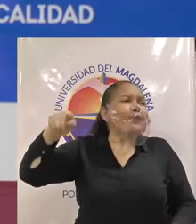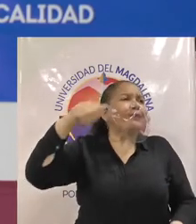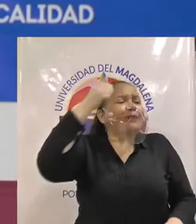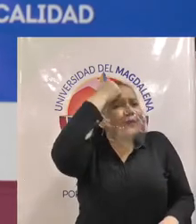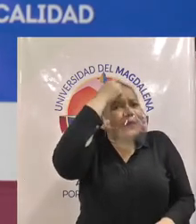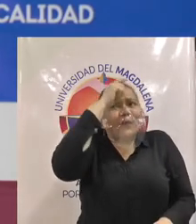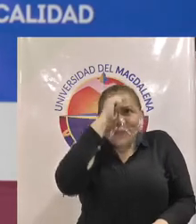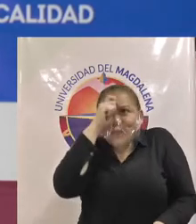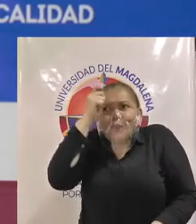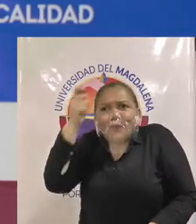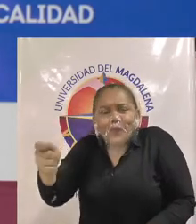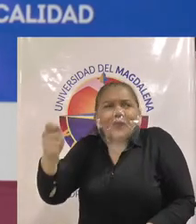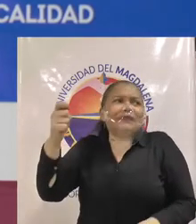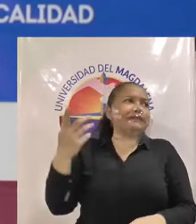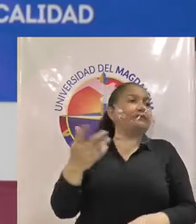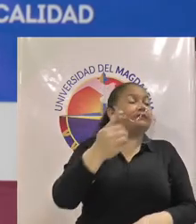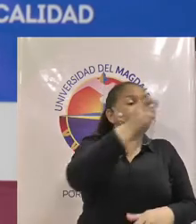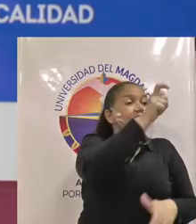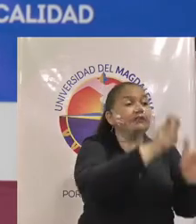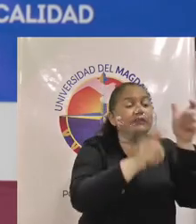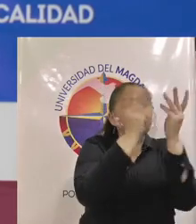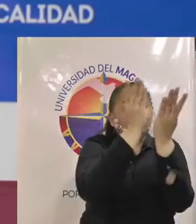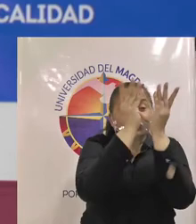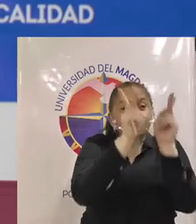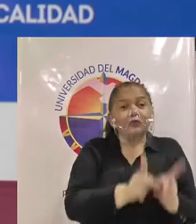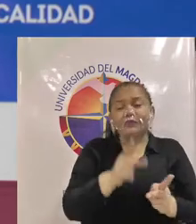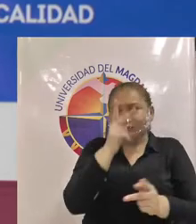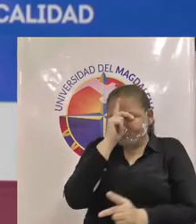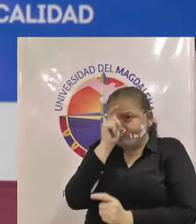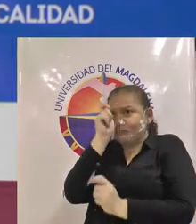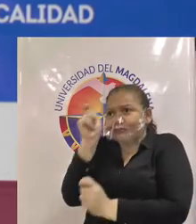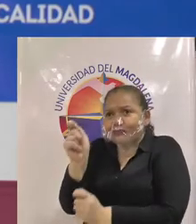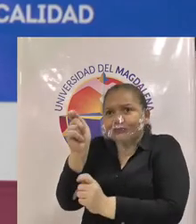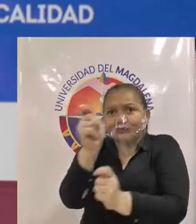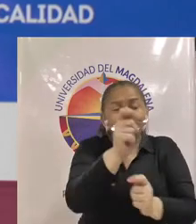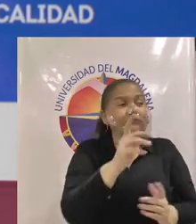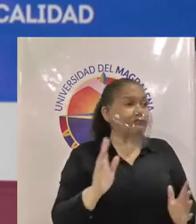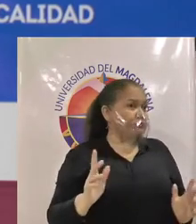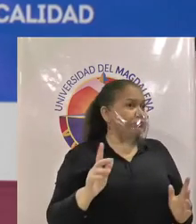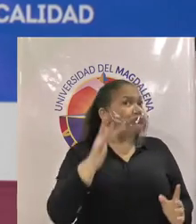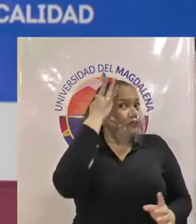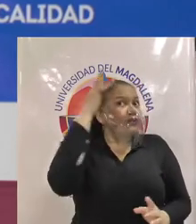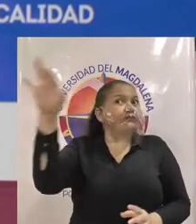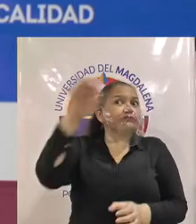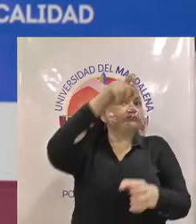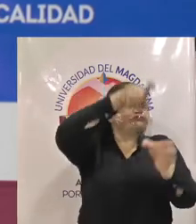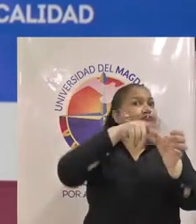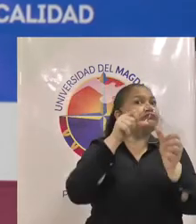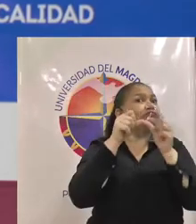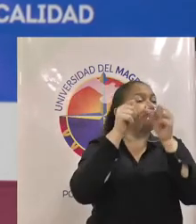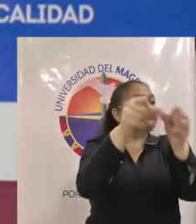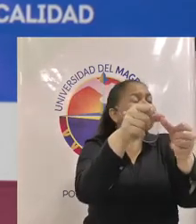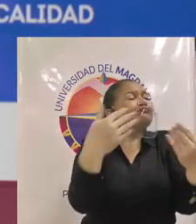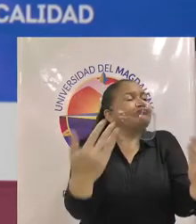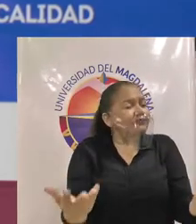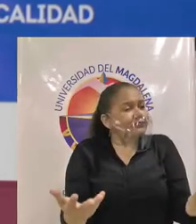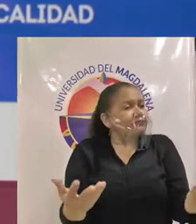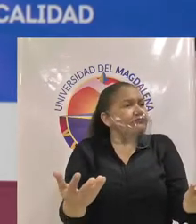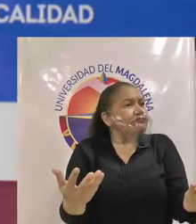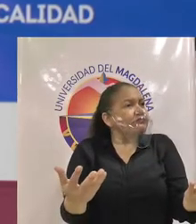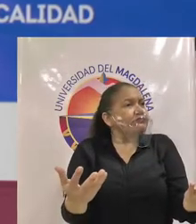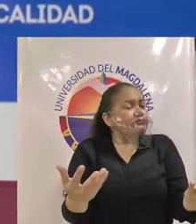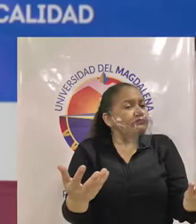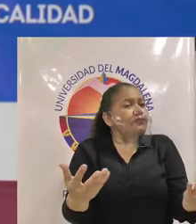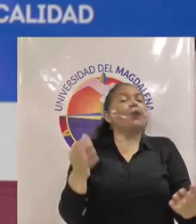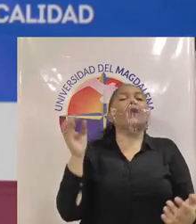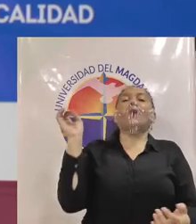reconocido como excelentes profesores porque no podrían llegar a ser titulares por ejemplo tenemos profesores